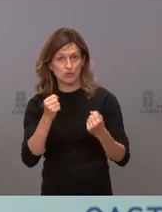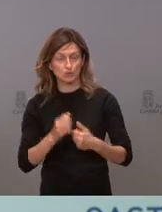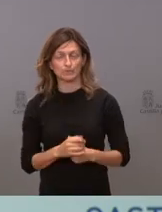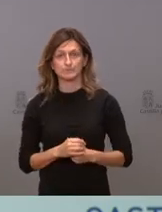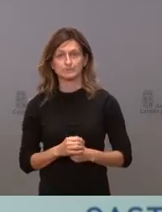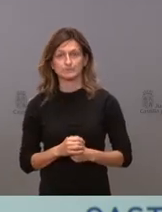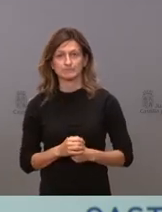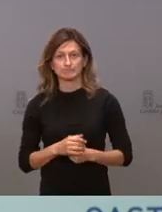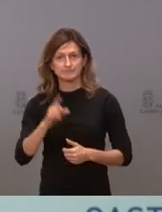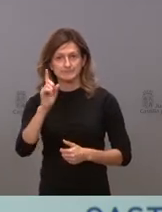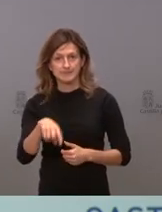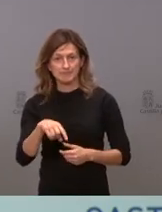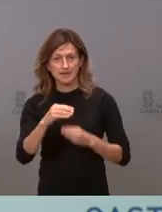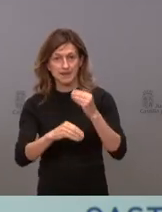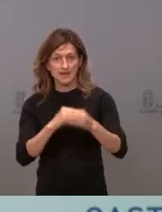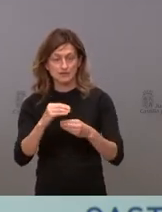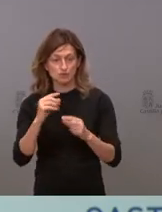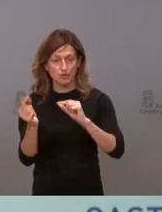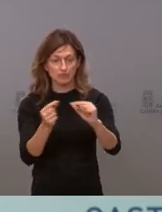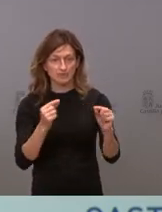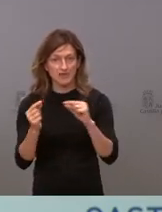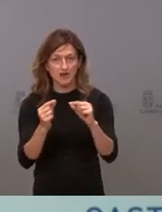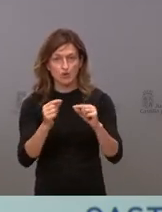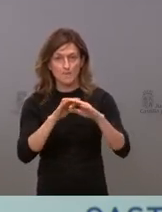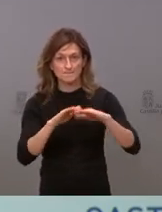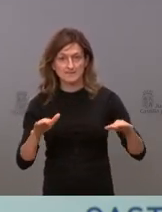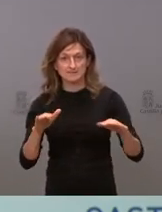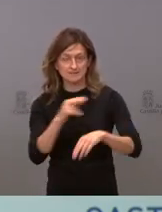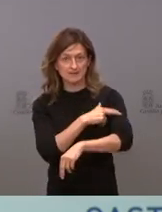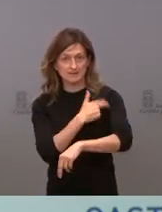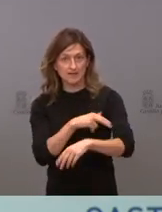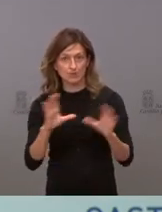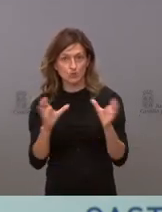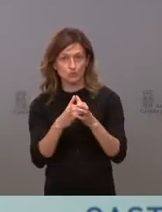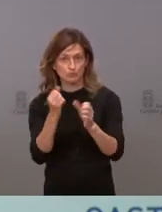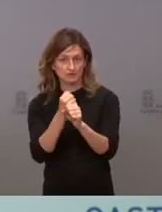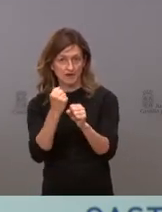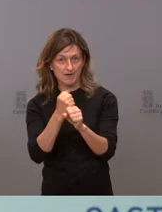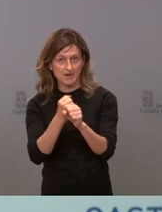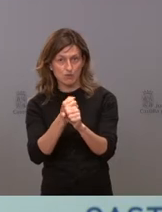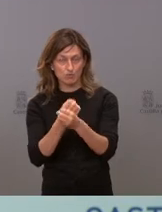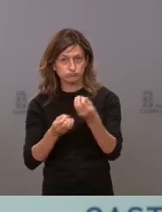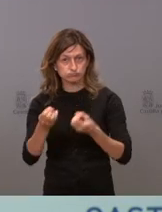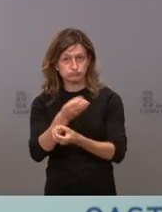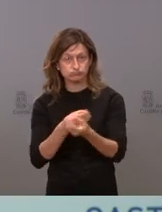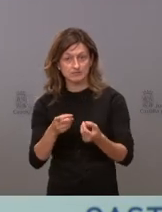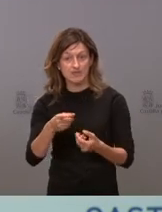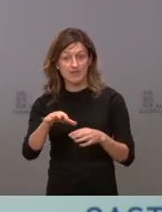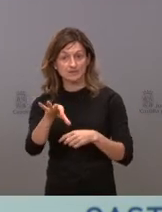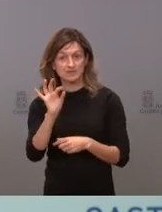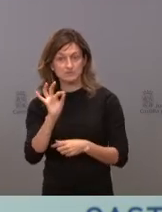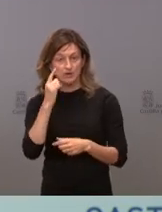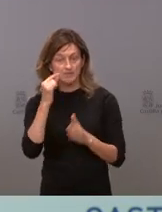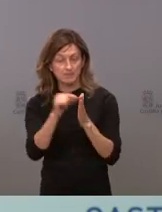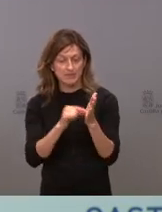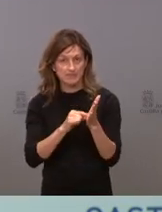también desde el diálogo en la Mesa por la Sanidad con un grupo de trabajo que ha decidido qué medidas